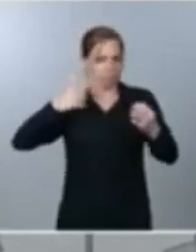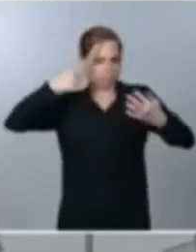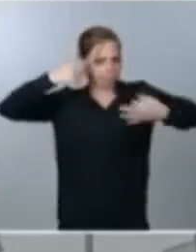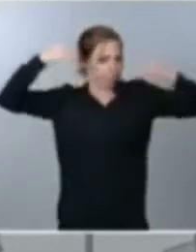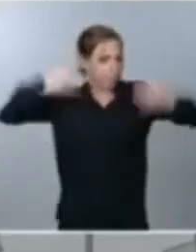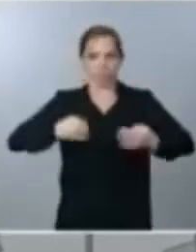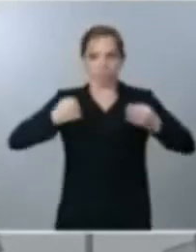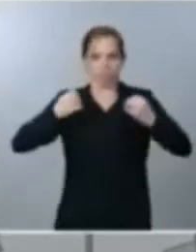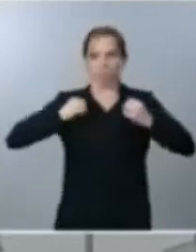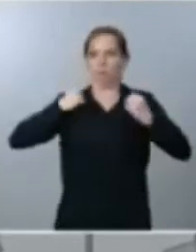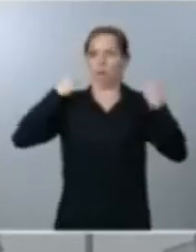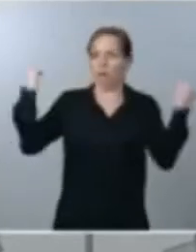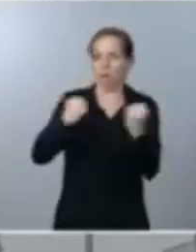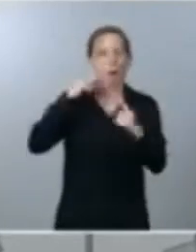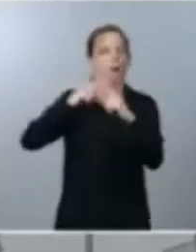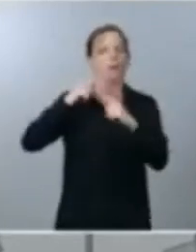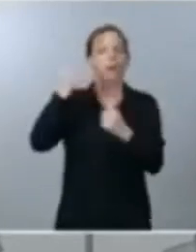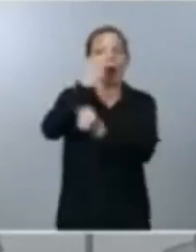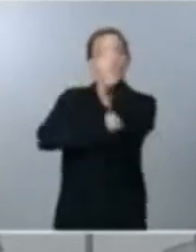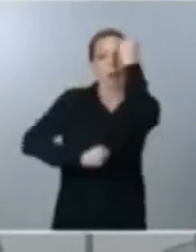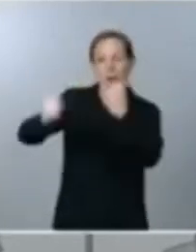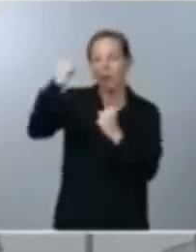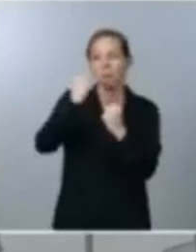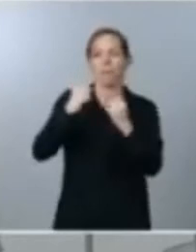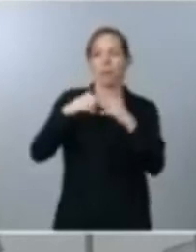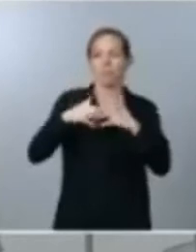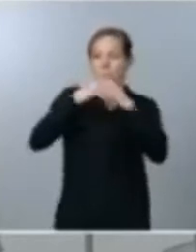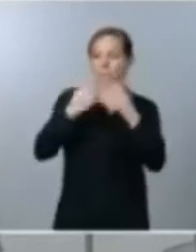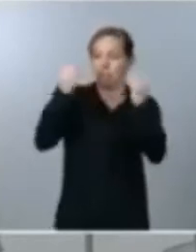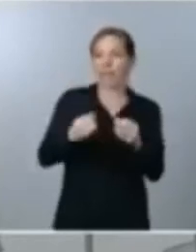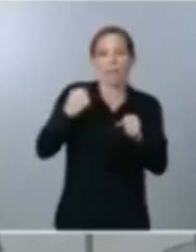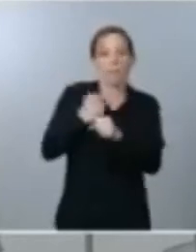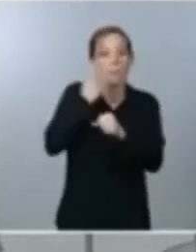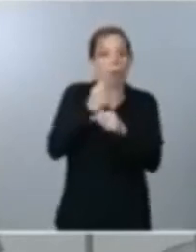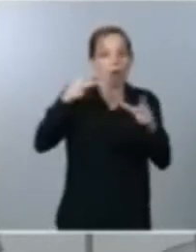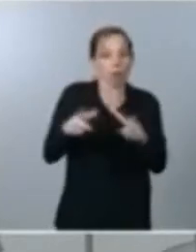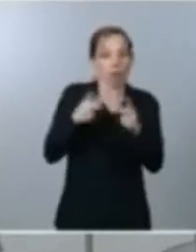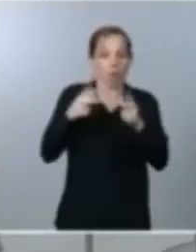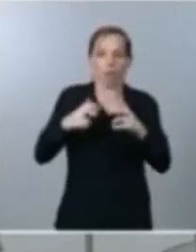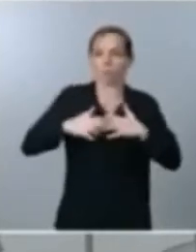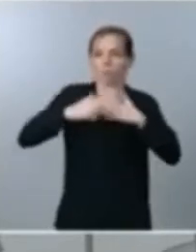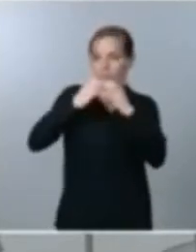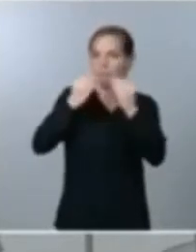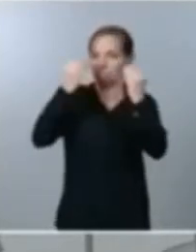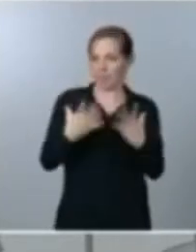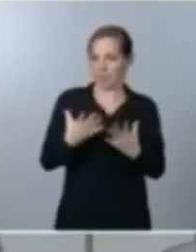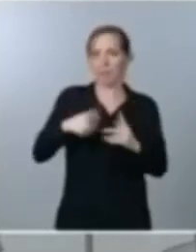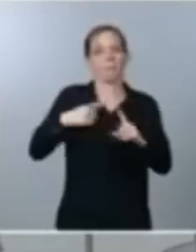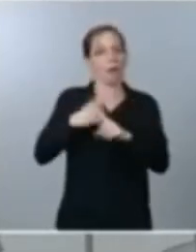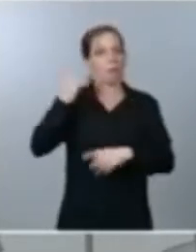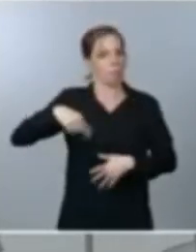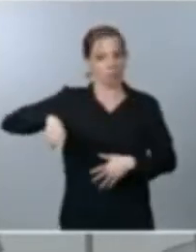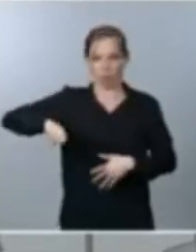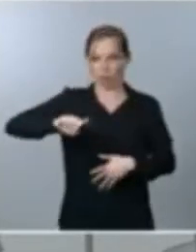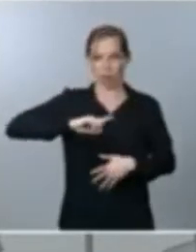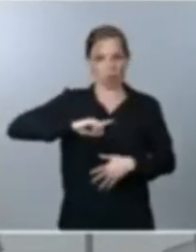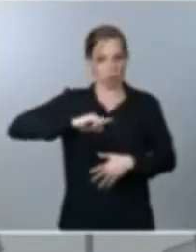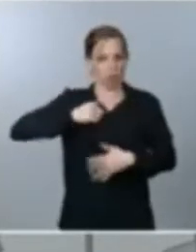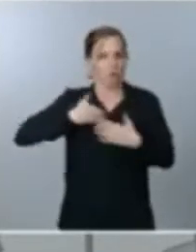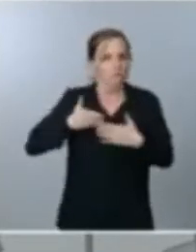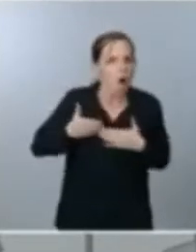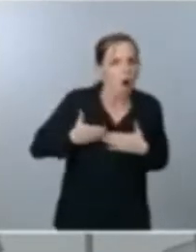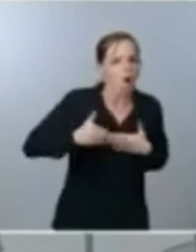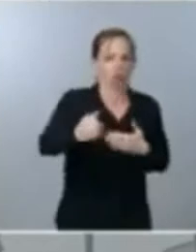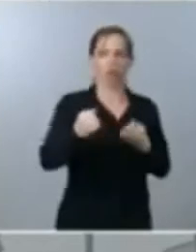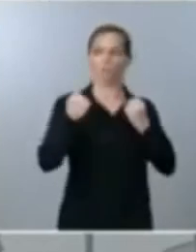efectos económicos de empleo y sociales de la pandemia y vamos a lanzarnos más fuertes hacia el futuro avanzamos